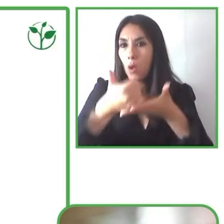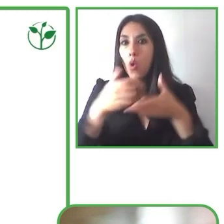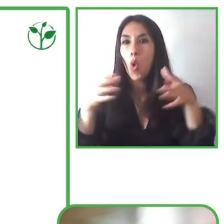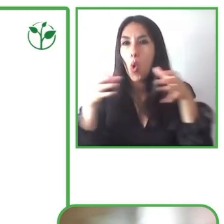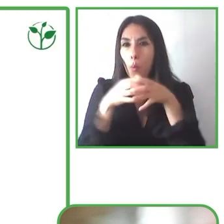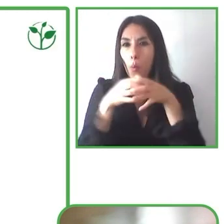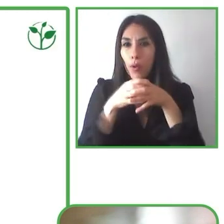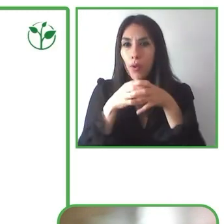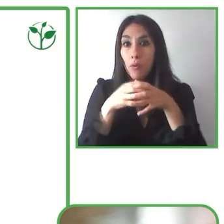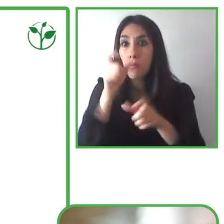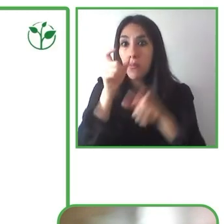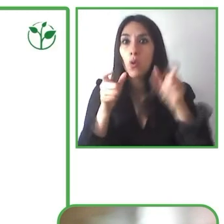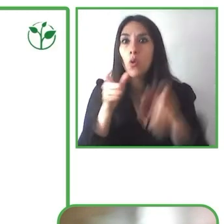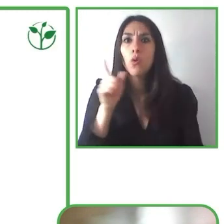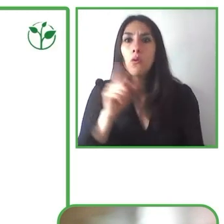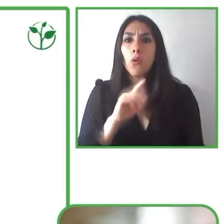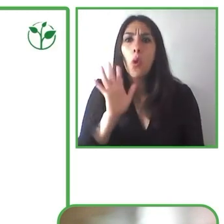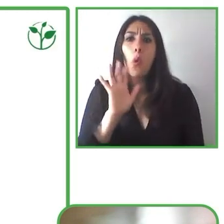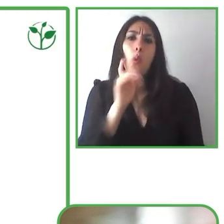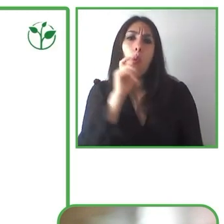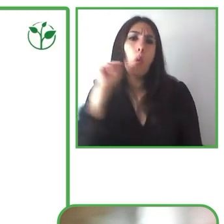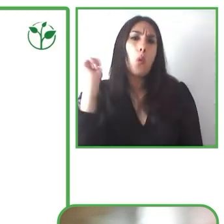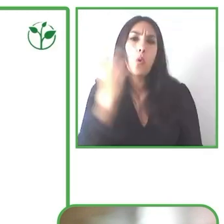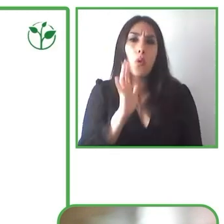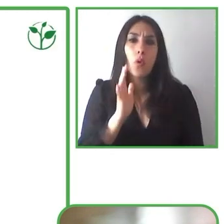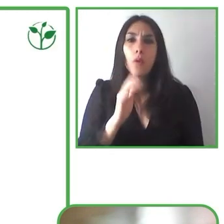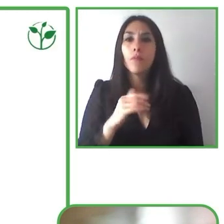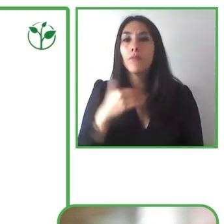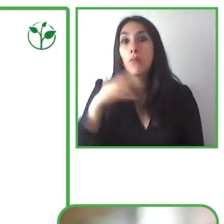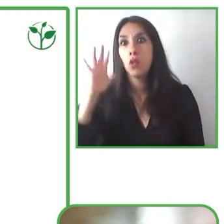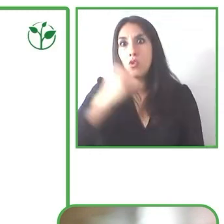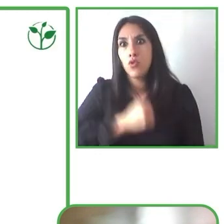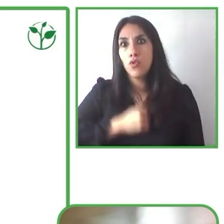Disculpad que es que me he equivocado, sería la siguiente diapositiva. La paso ahora mismo.